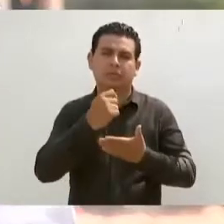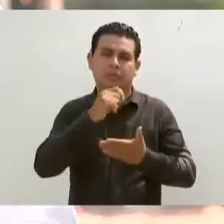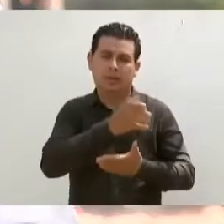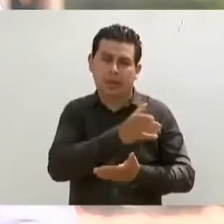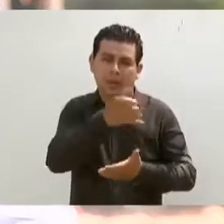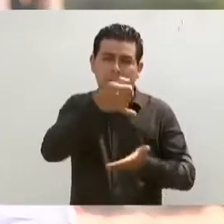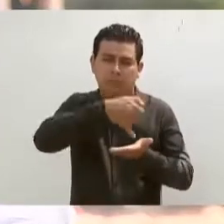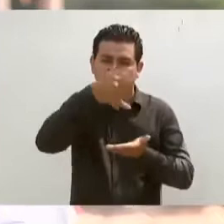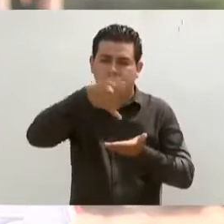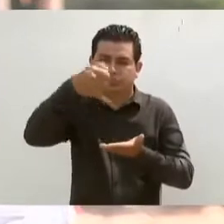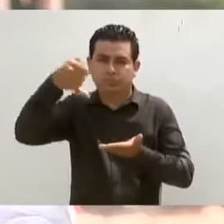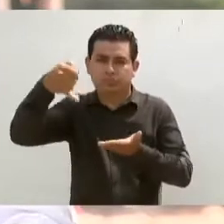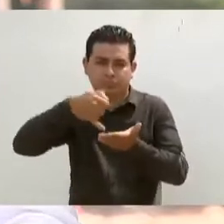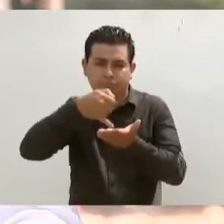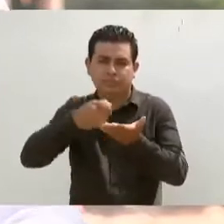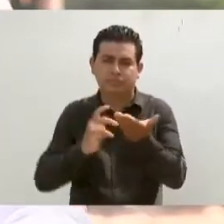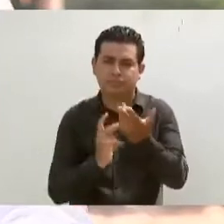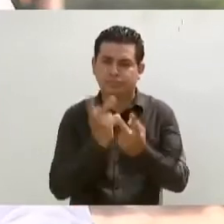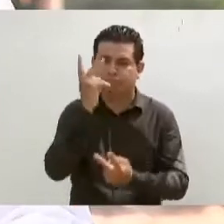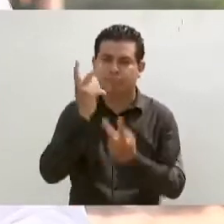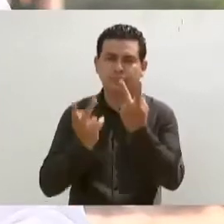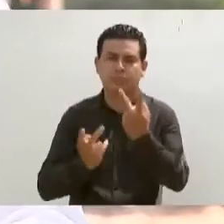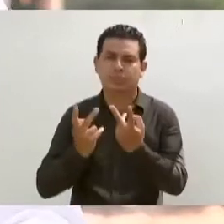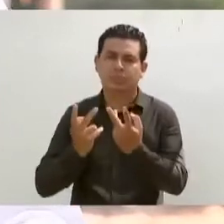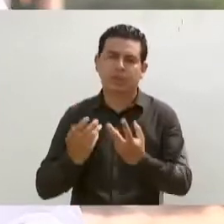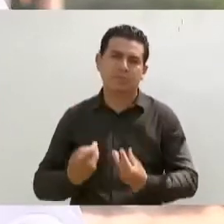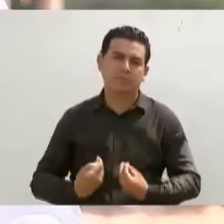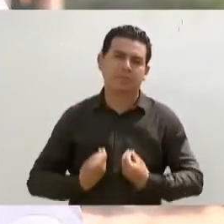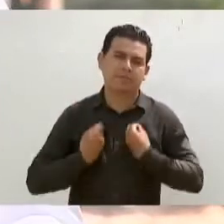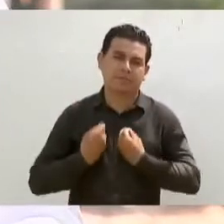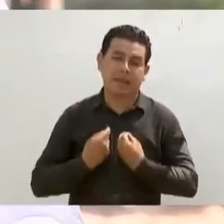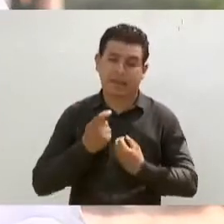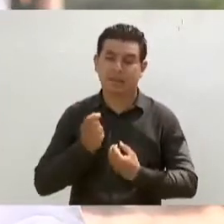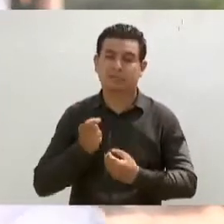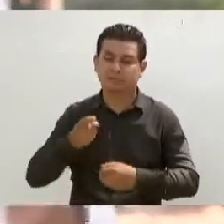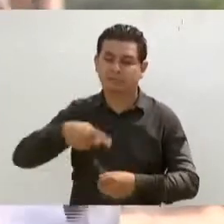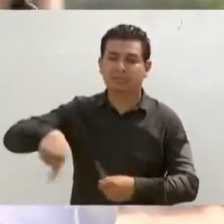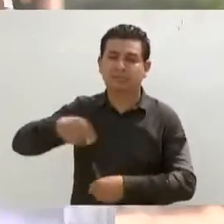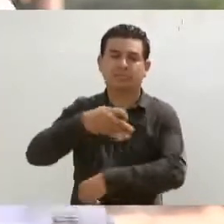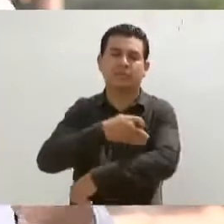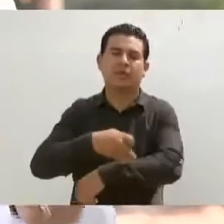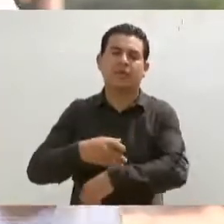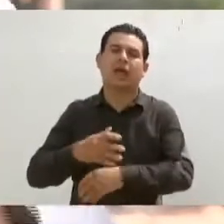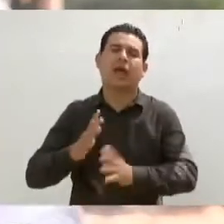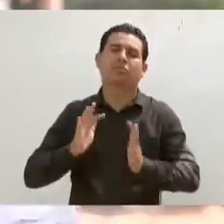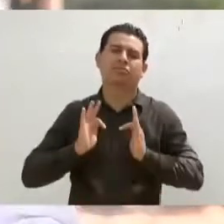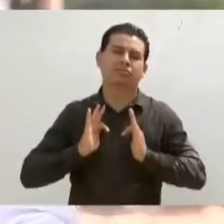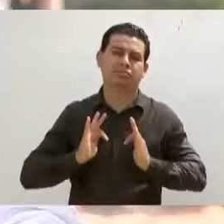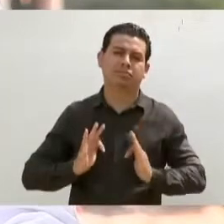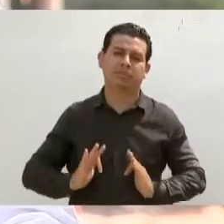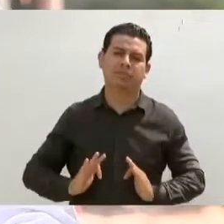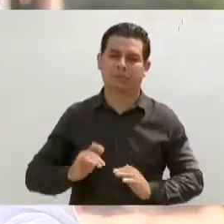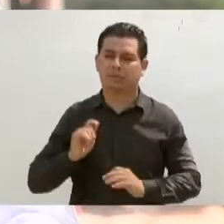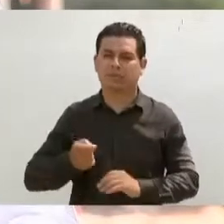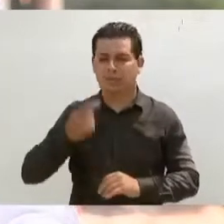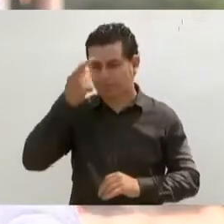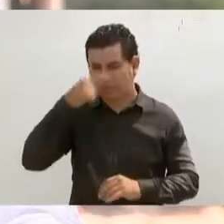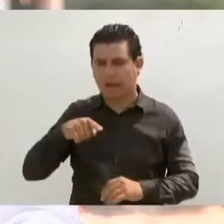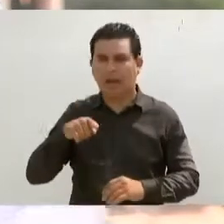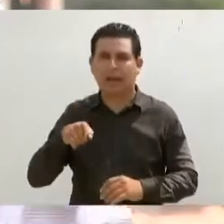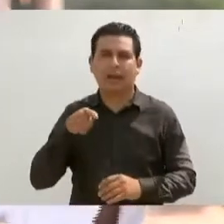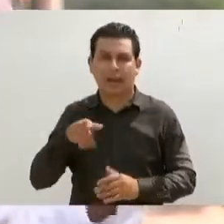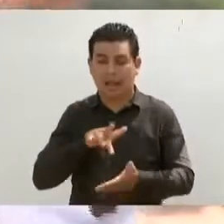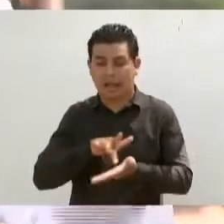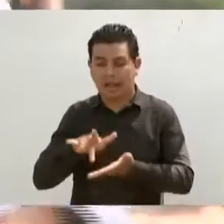significa para las familias, porque les da la certeza de tener un recurso para poder